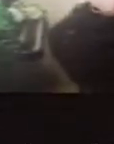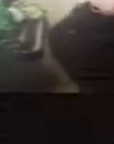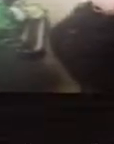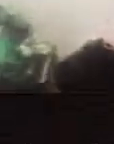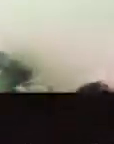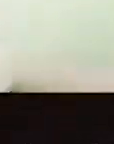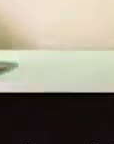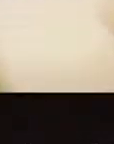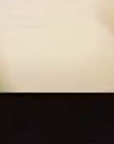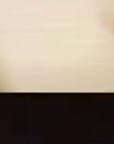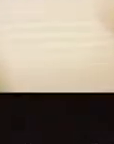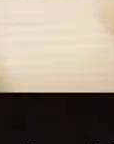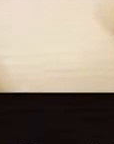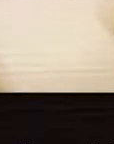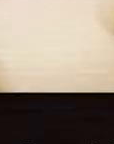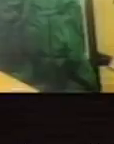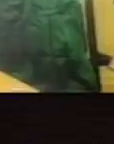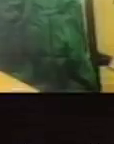proteger...